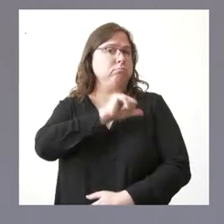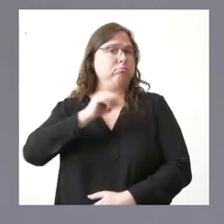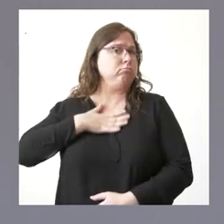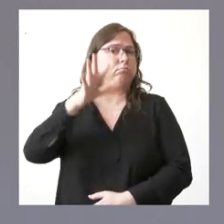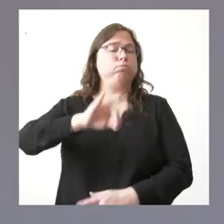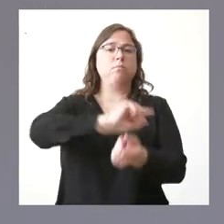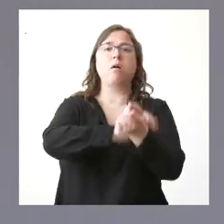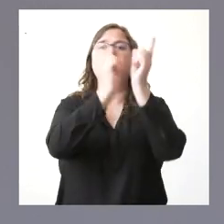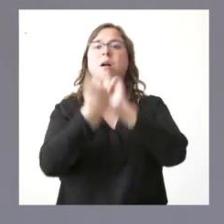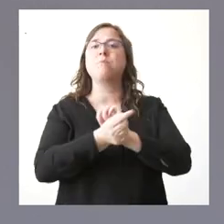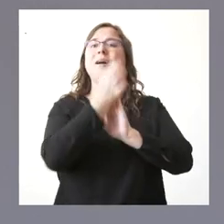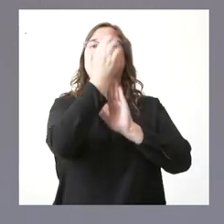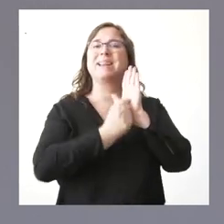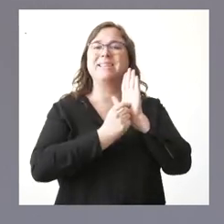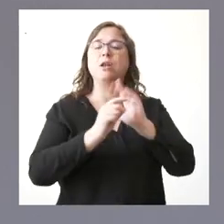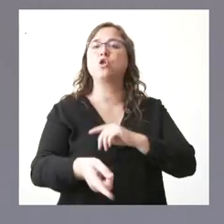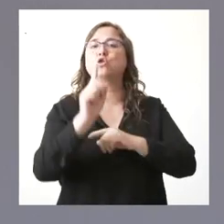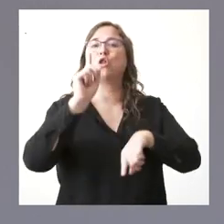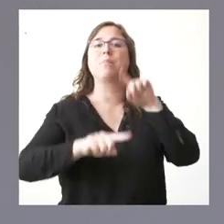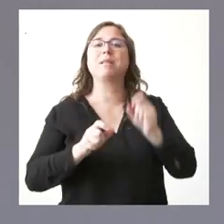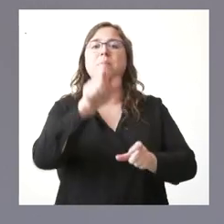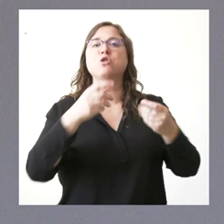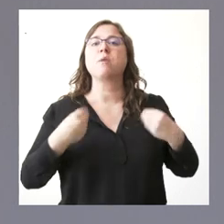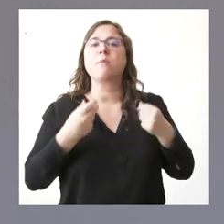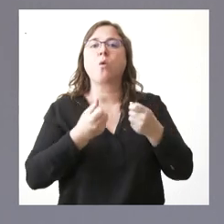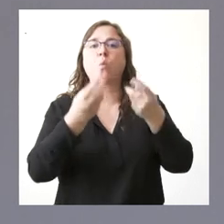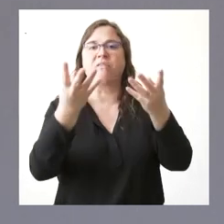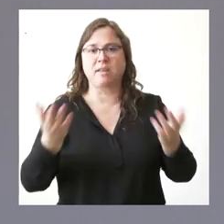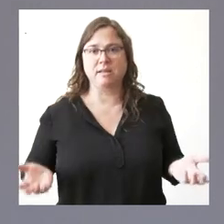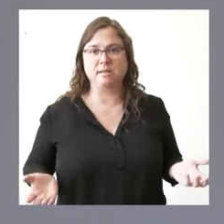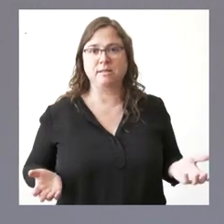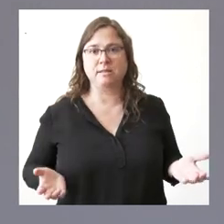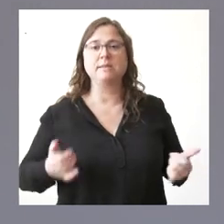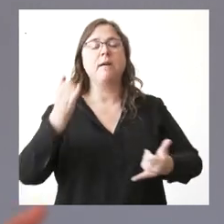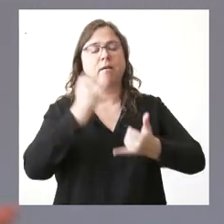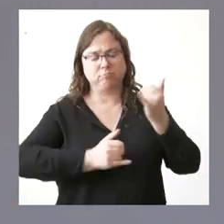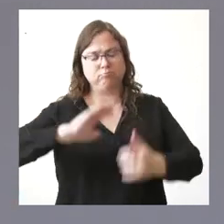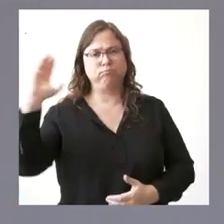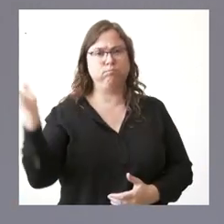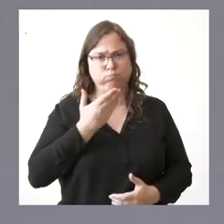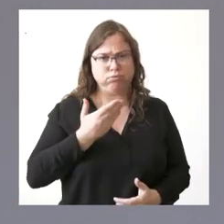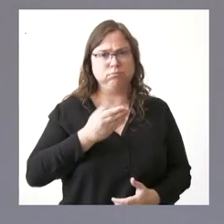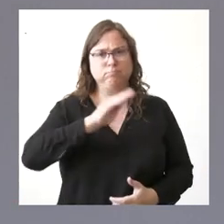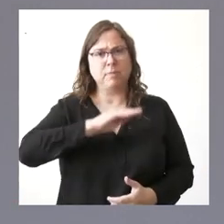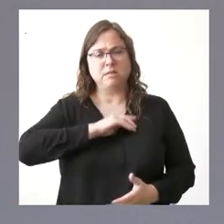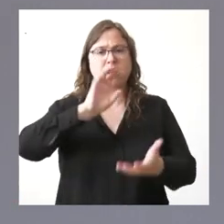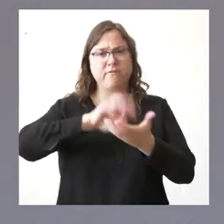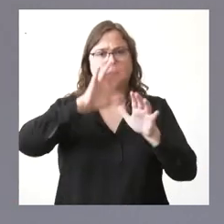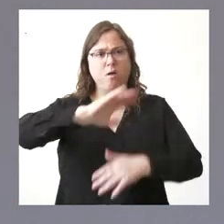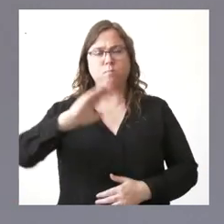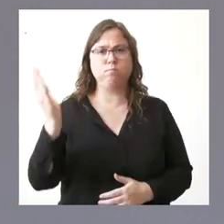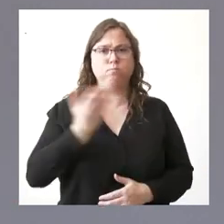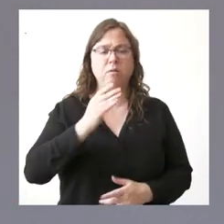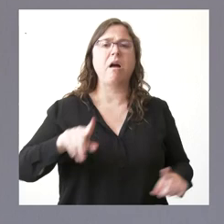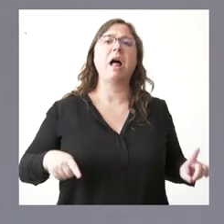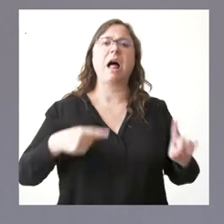aplicar el criterio de reparto en función exclusivamente de la población. Esto supone un perjuicio muy importante para nuestra comunidad autónoma, además